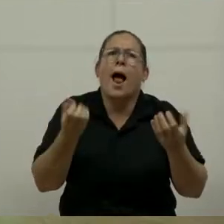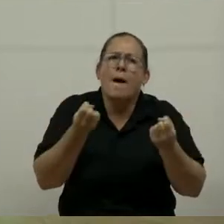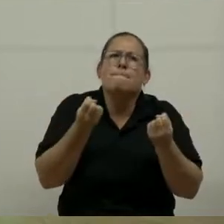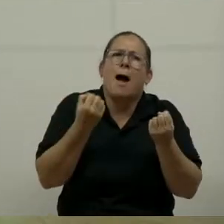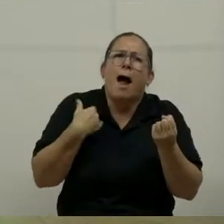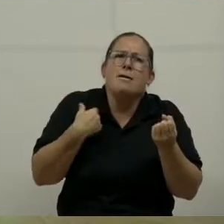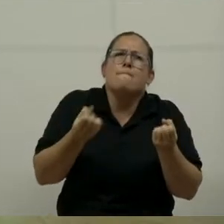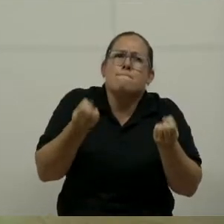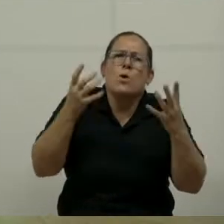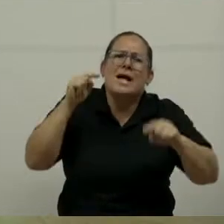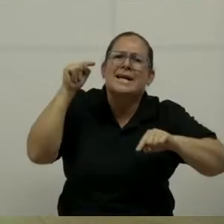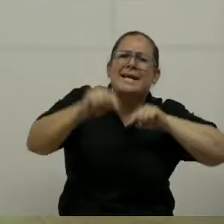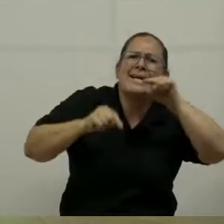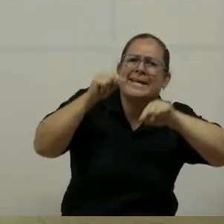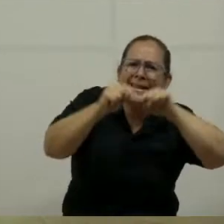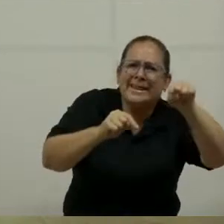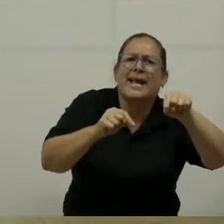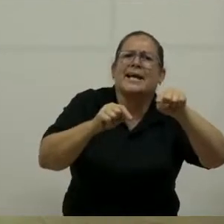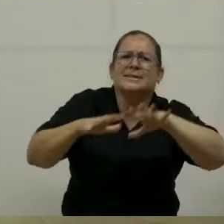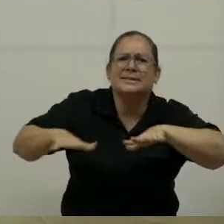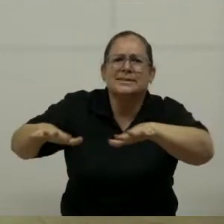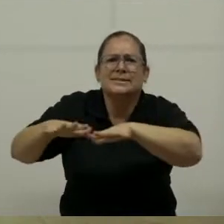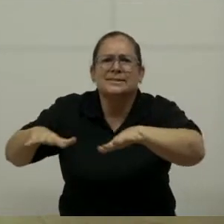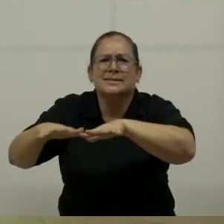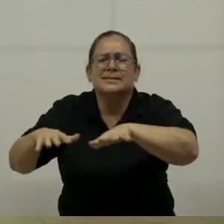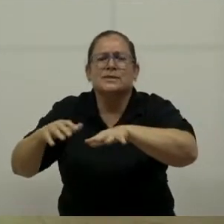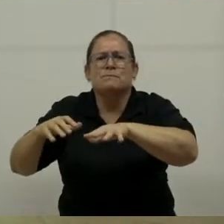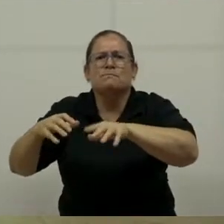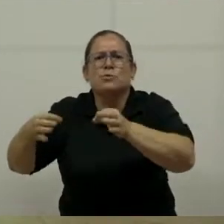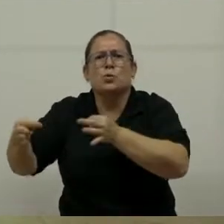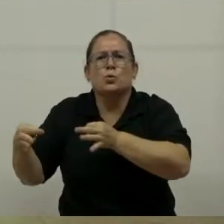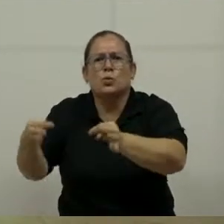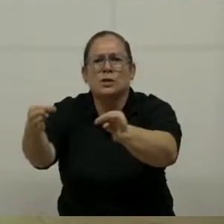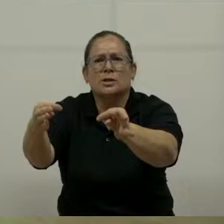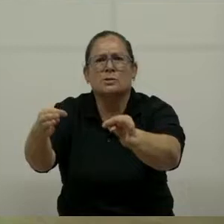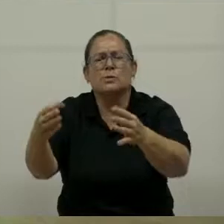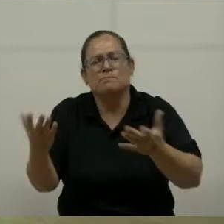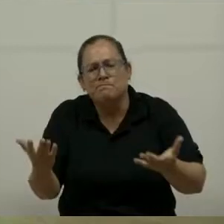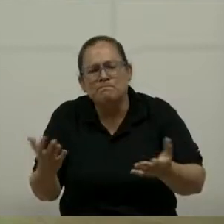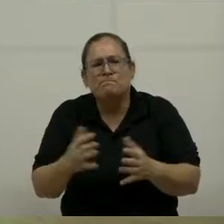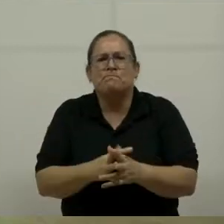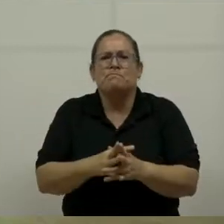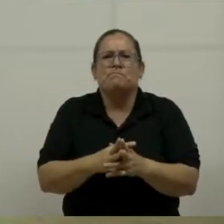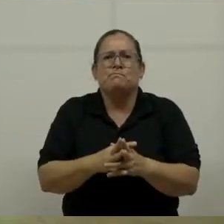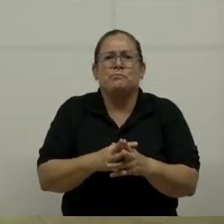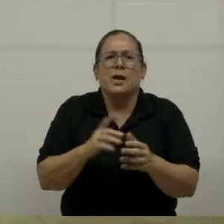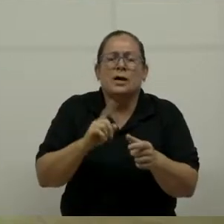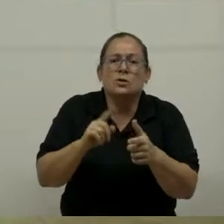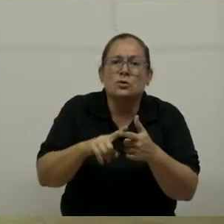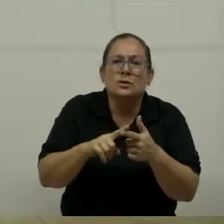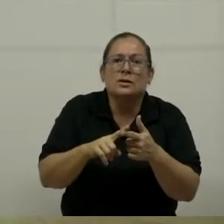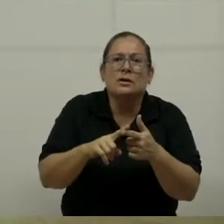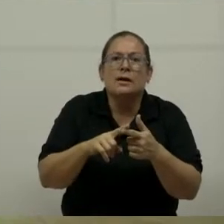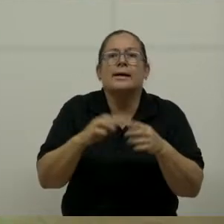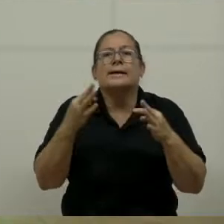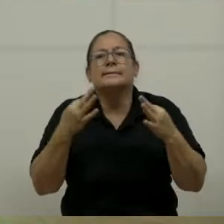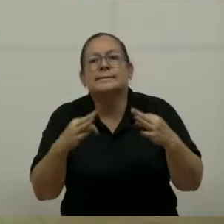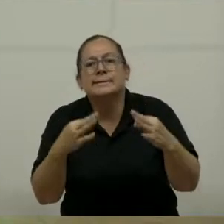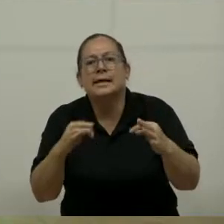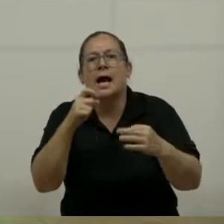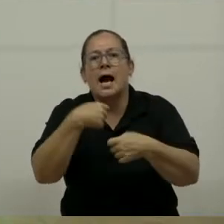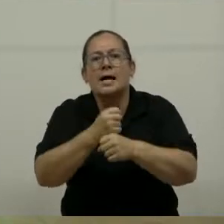turismo es la contaminación que se genera en los vuelos especialmente. Entonces, bueno, estamos haciendo